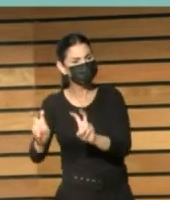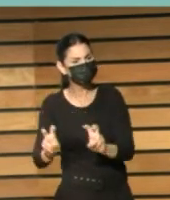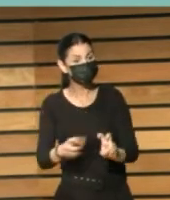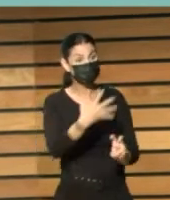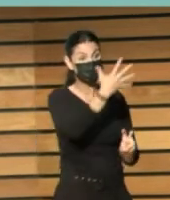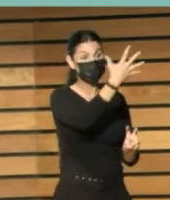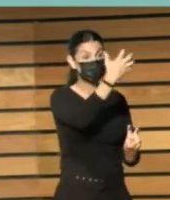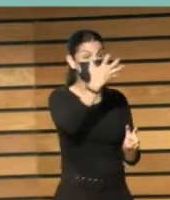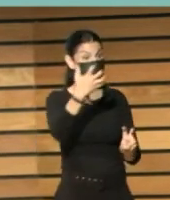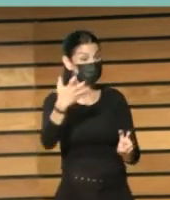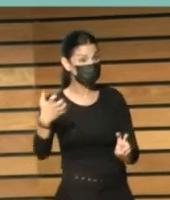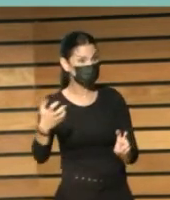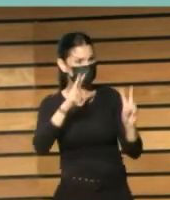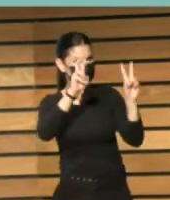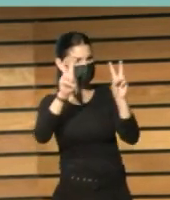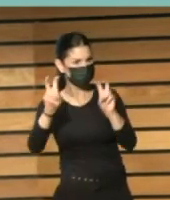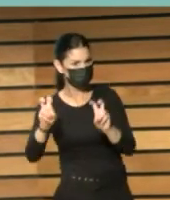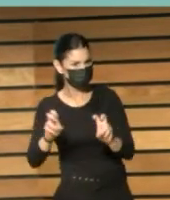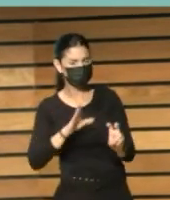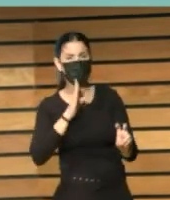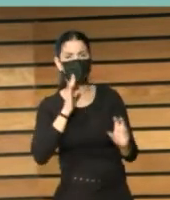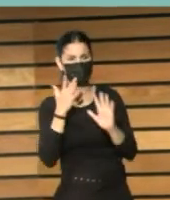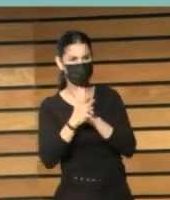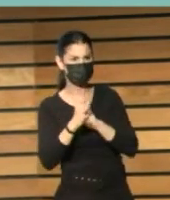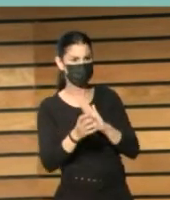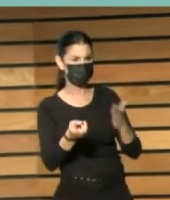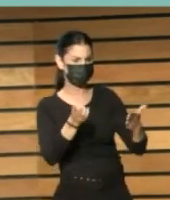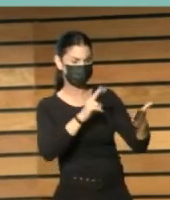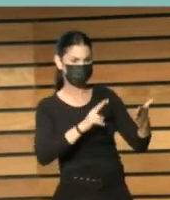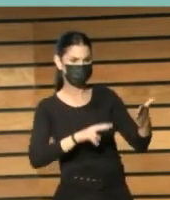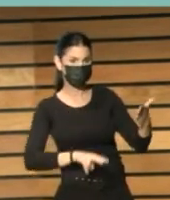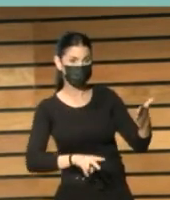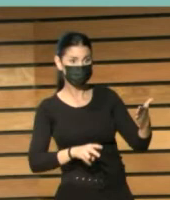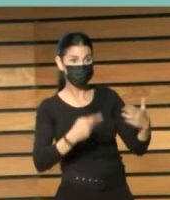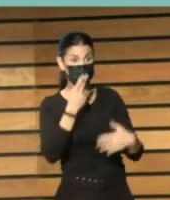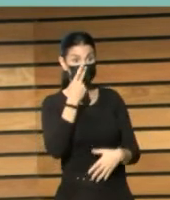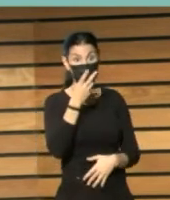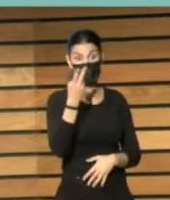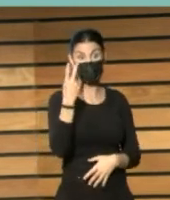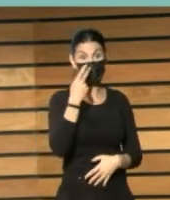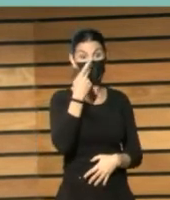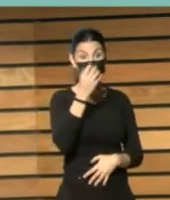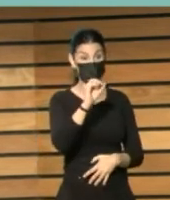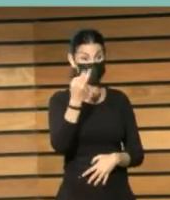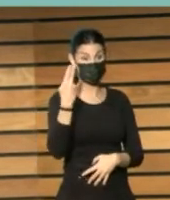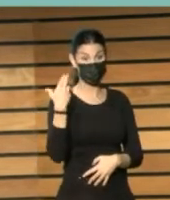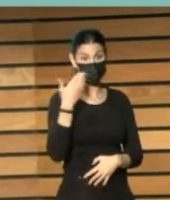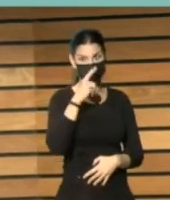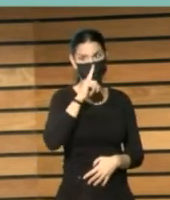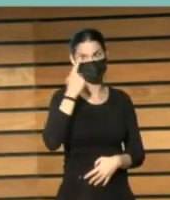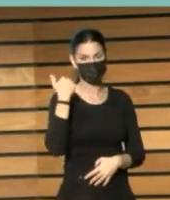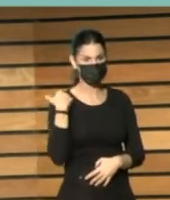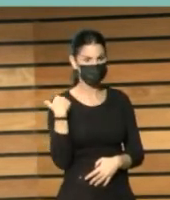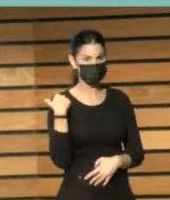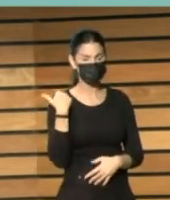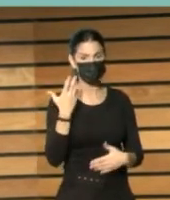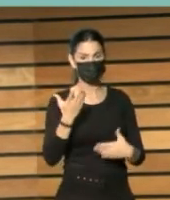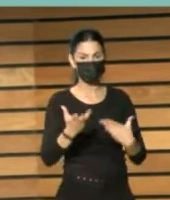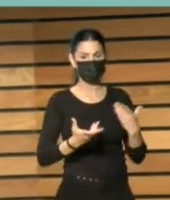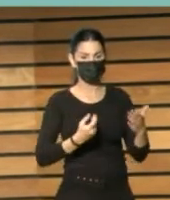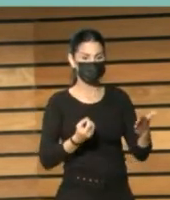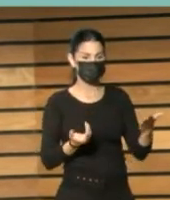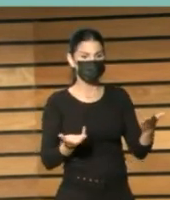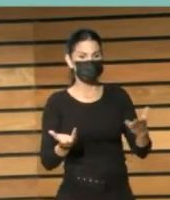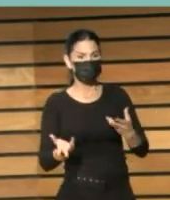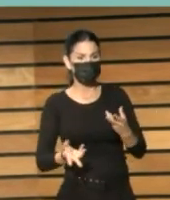500 que comentaba Asun antes durante estos 20 años, evidentemente no podíamos dejar